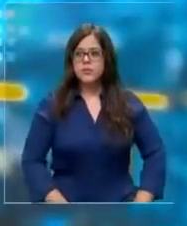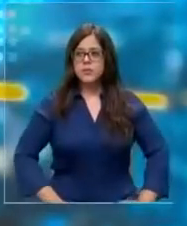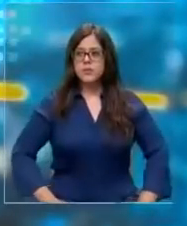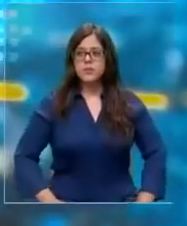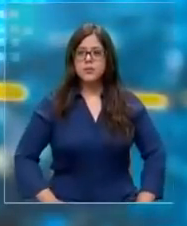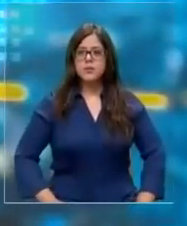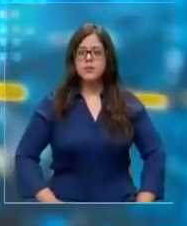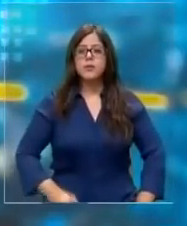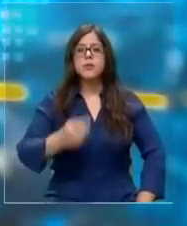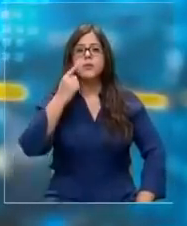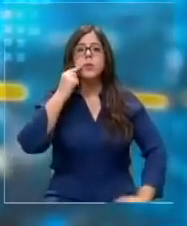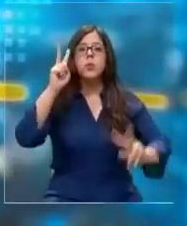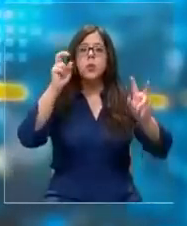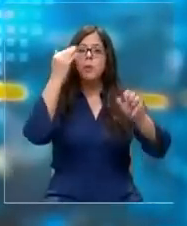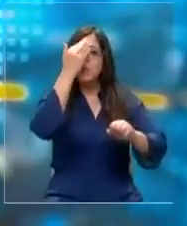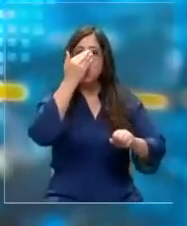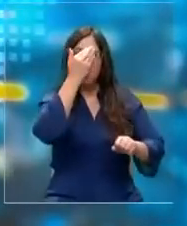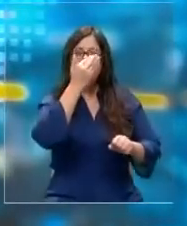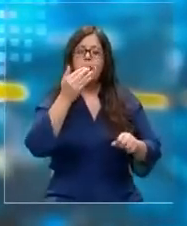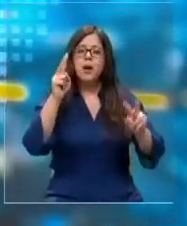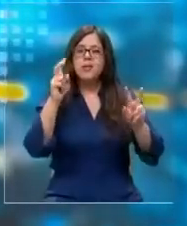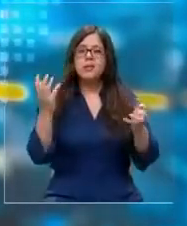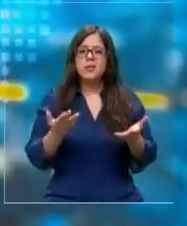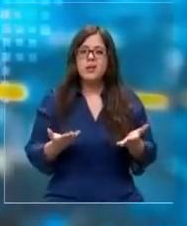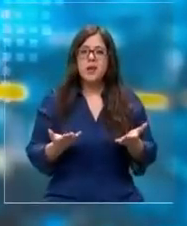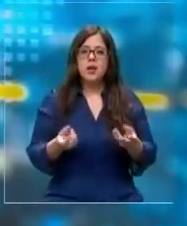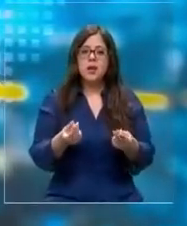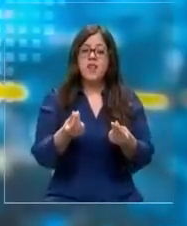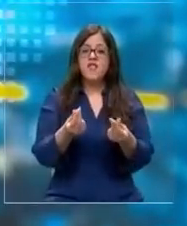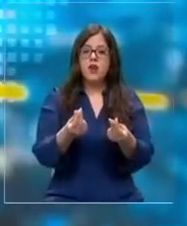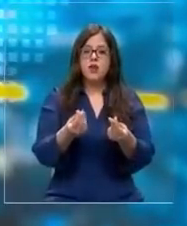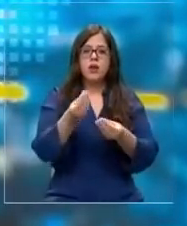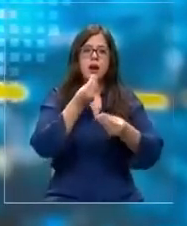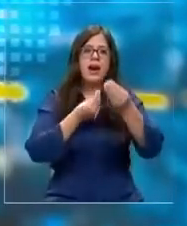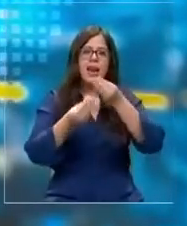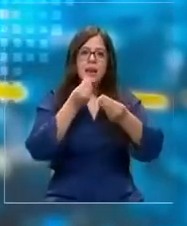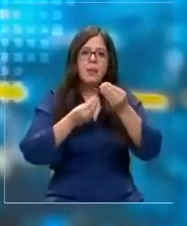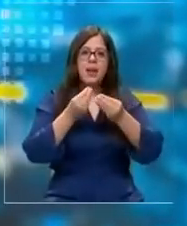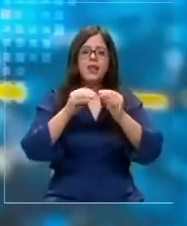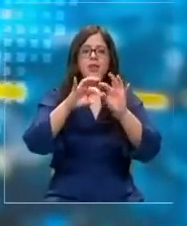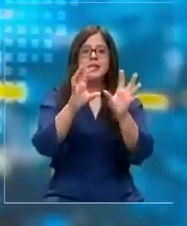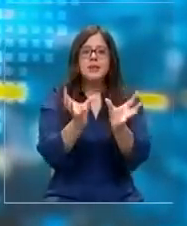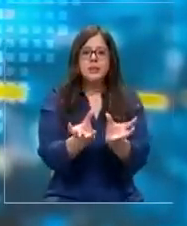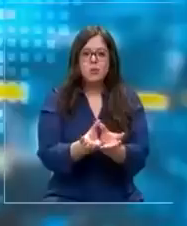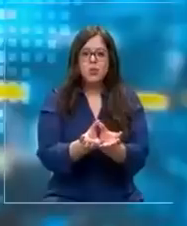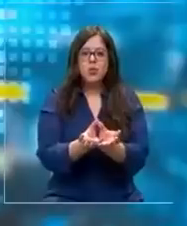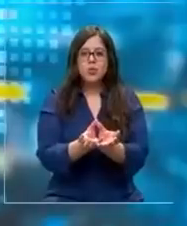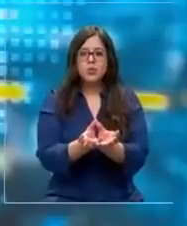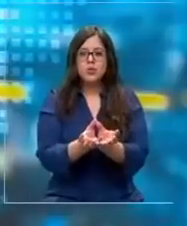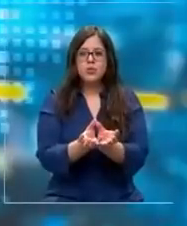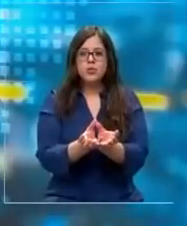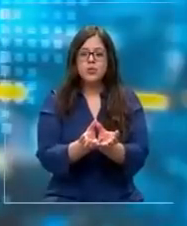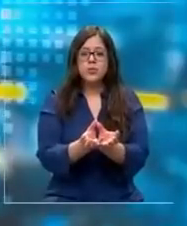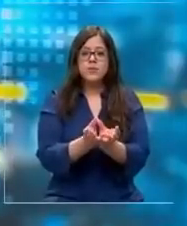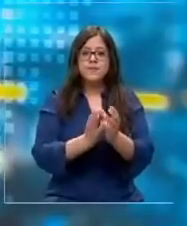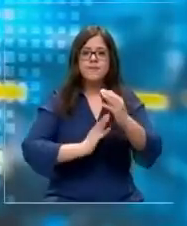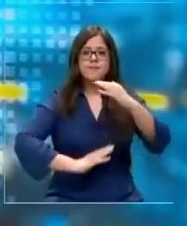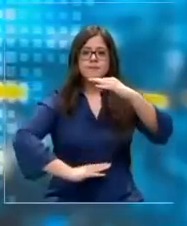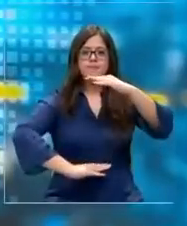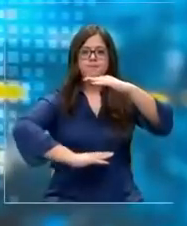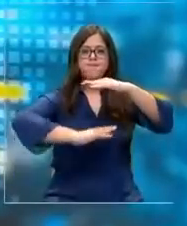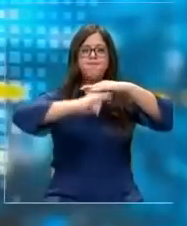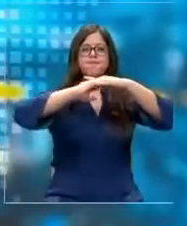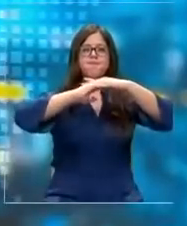Hay un tema muy preocupante que tiene que ver con el precio de los alimentos a nivel internacional que llegó a su nivel más